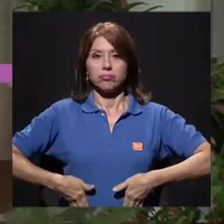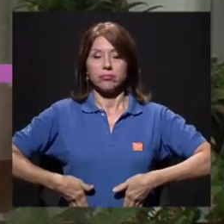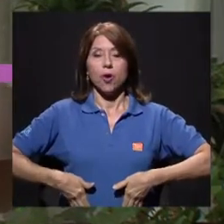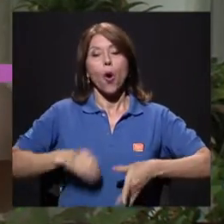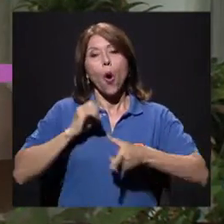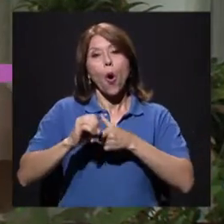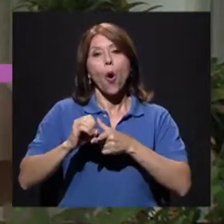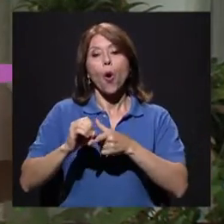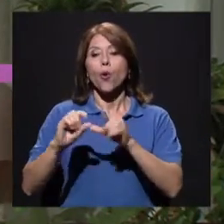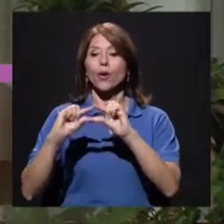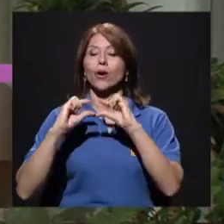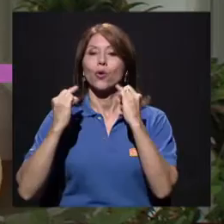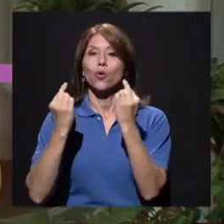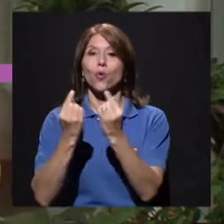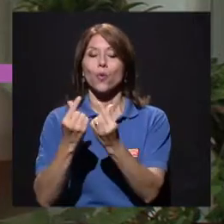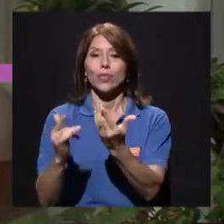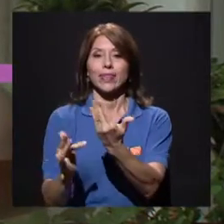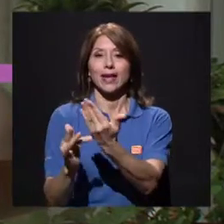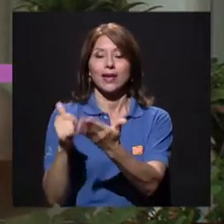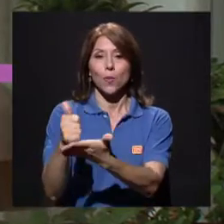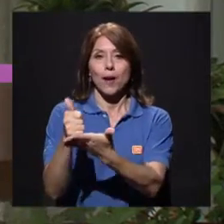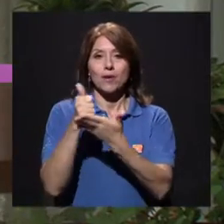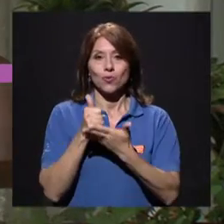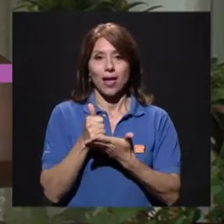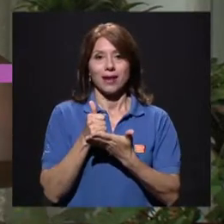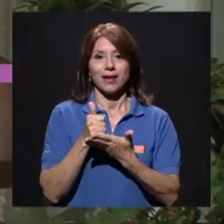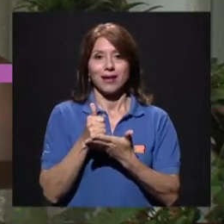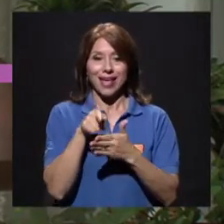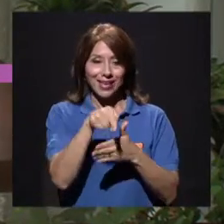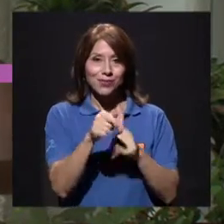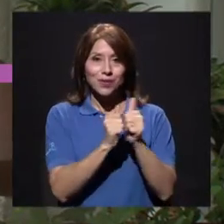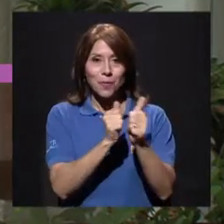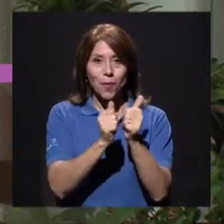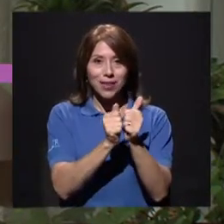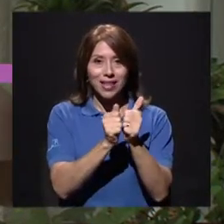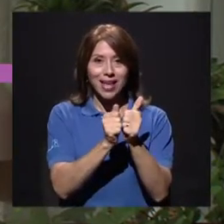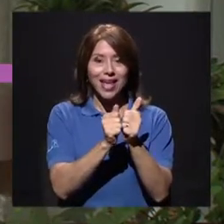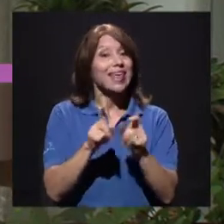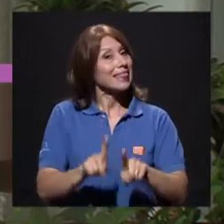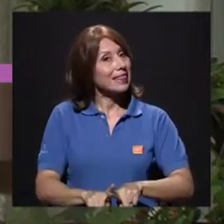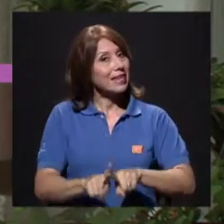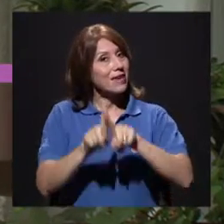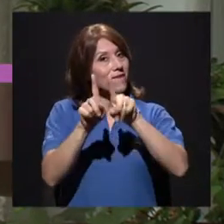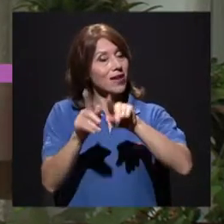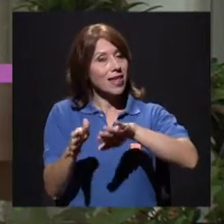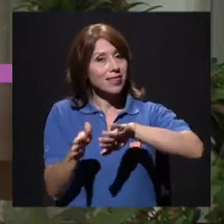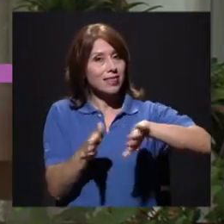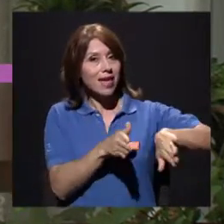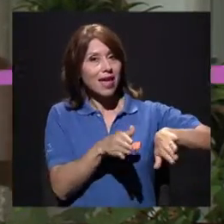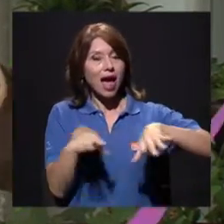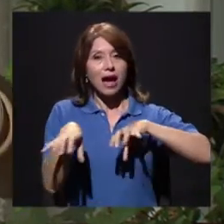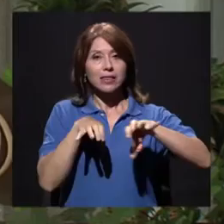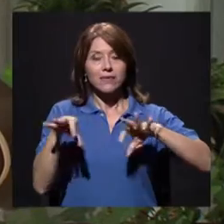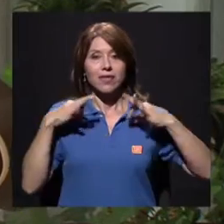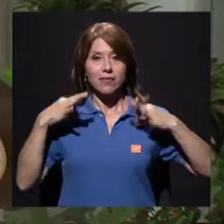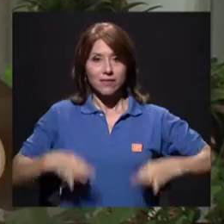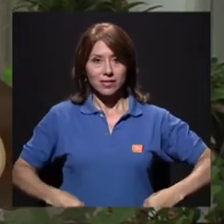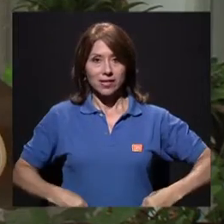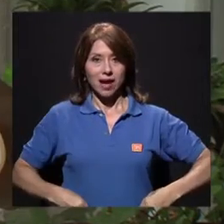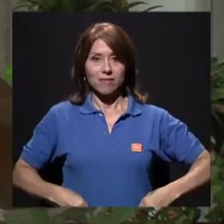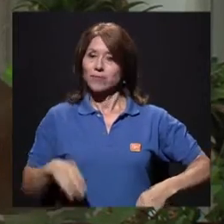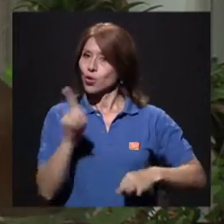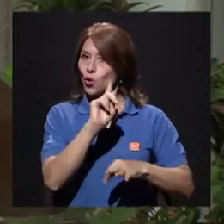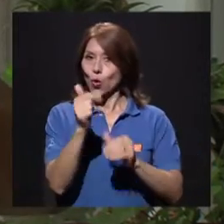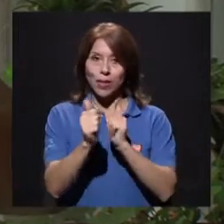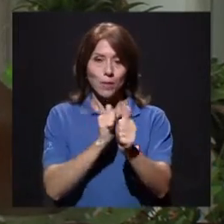me va a ayudar. Ahora, la diferencia va a ser cuando yo empiezo a hacer una actividad física como tal, que no es deporte.